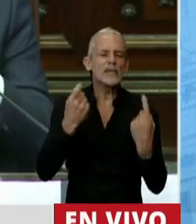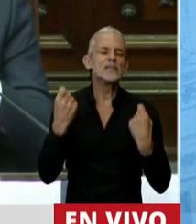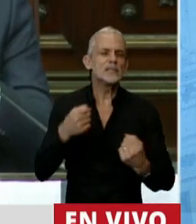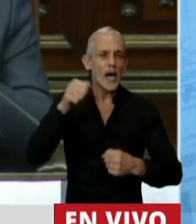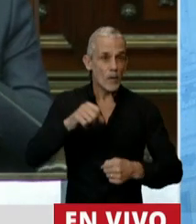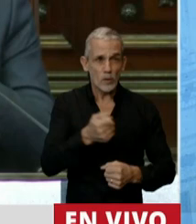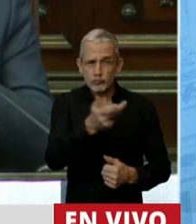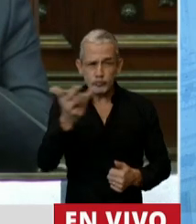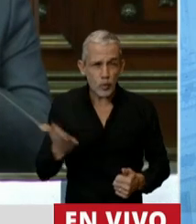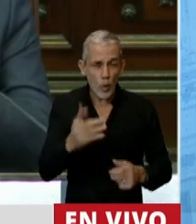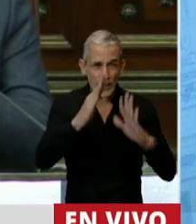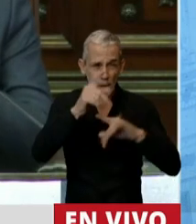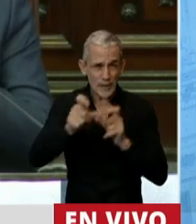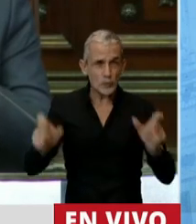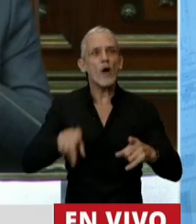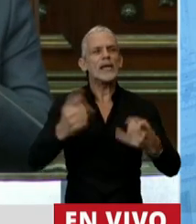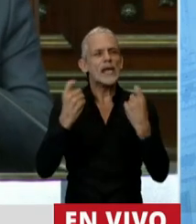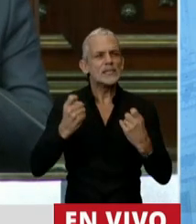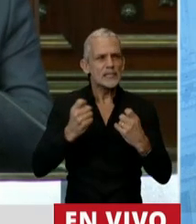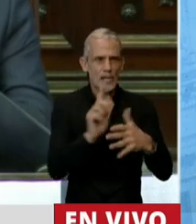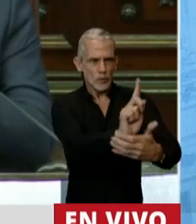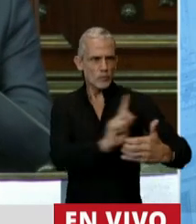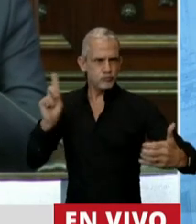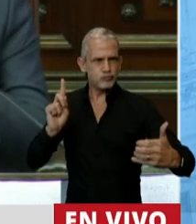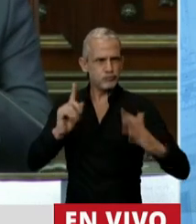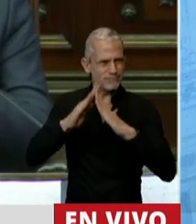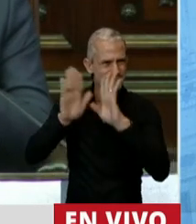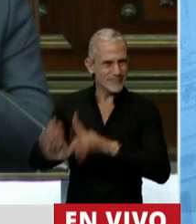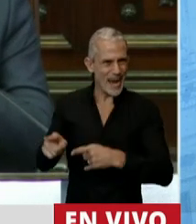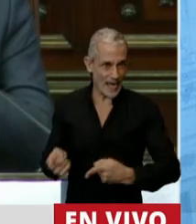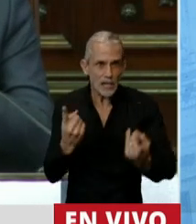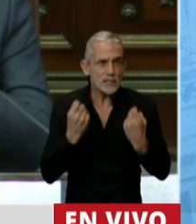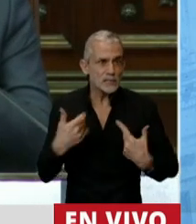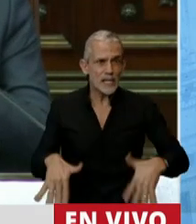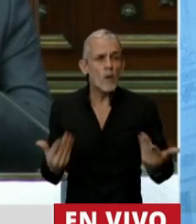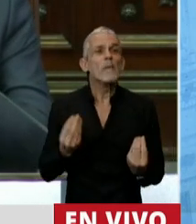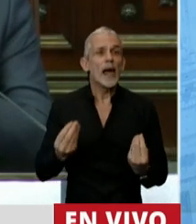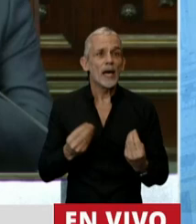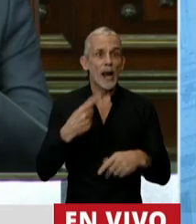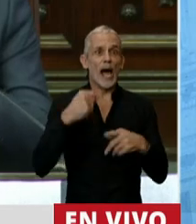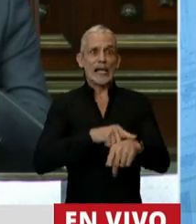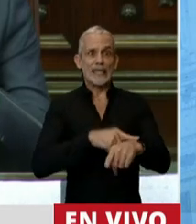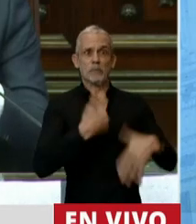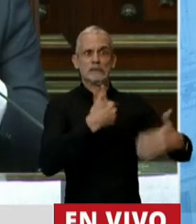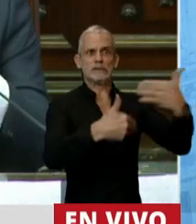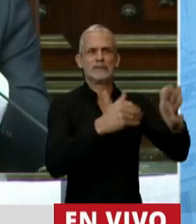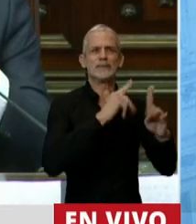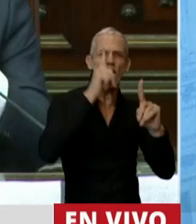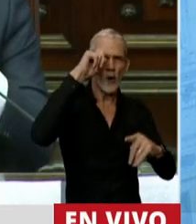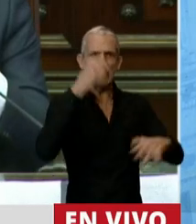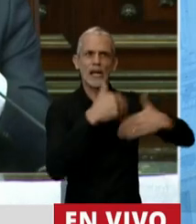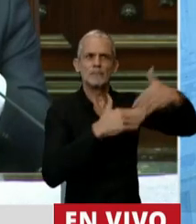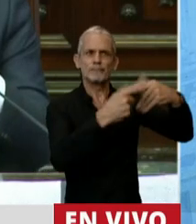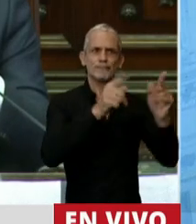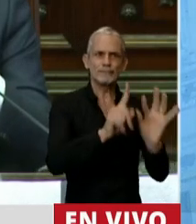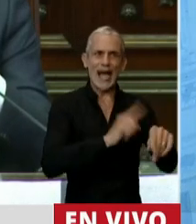datos de hoy dan cuenta de que seguimos necesitando el aislamiento. Y necesitábamos la cuarentena para ganar tiempo, para poder construir esos